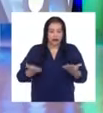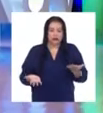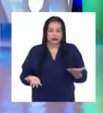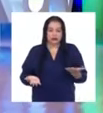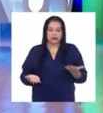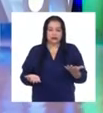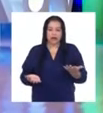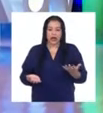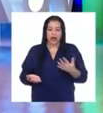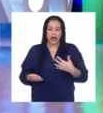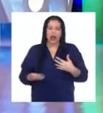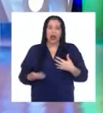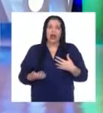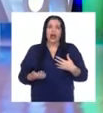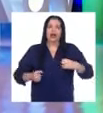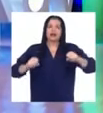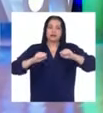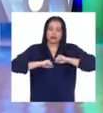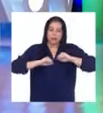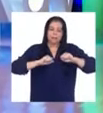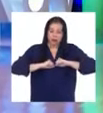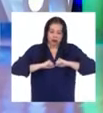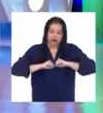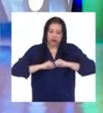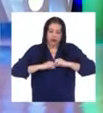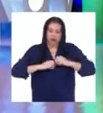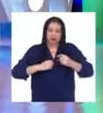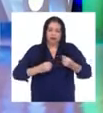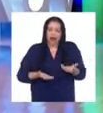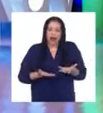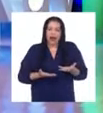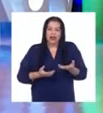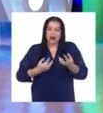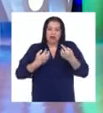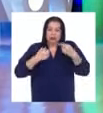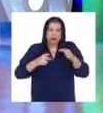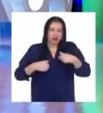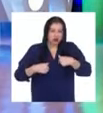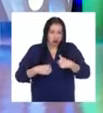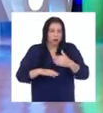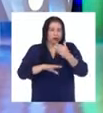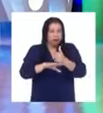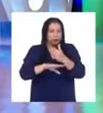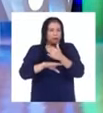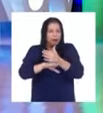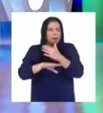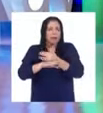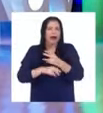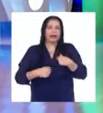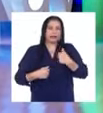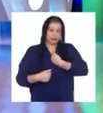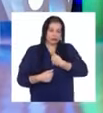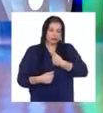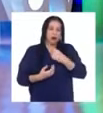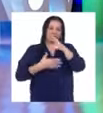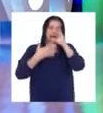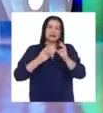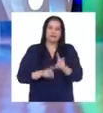sido el deporte quien ha ido formando poco a poco el valor de la perseverancia en mí.